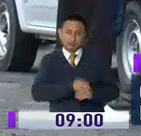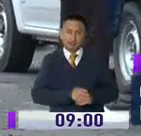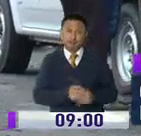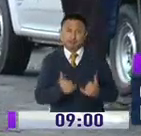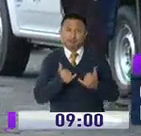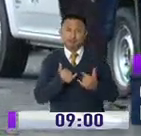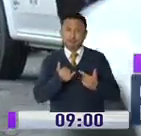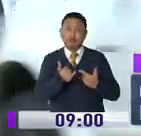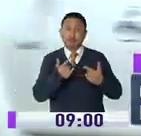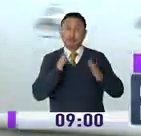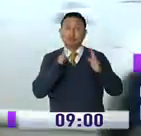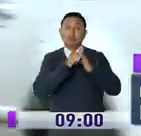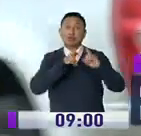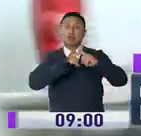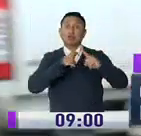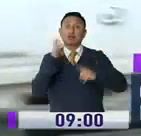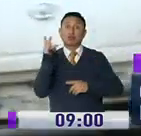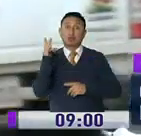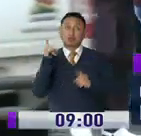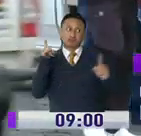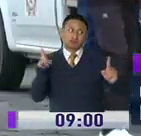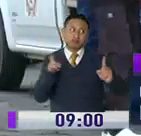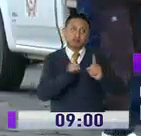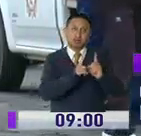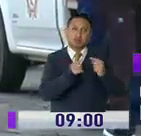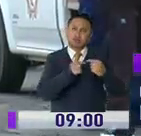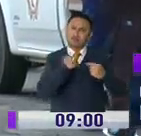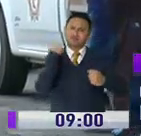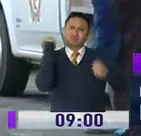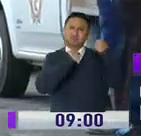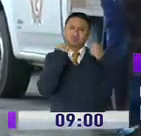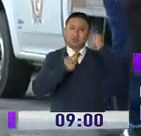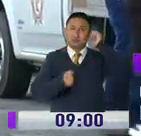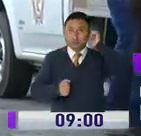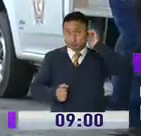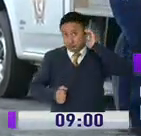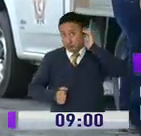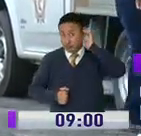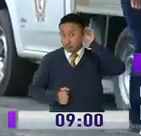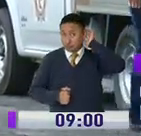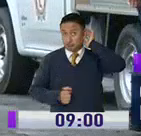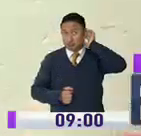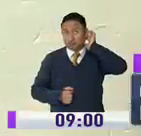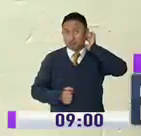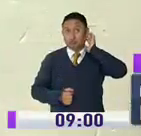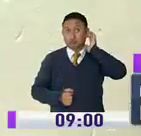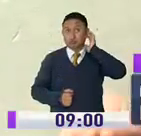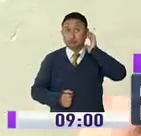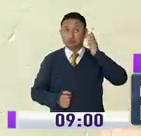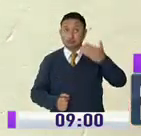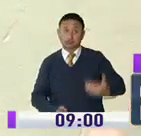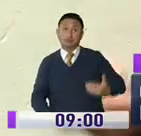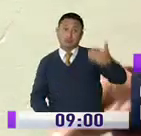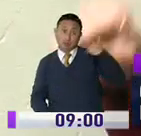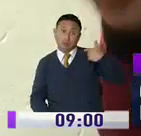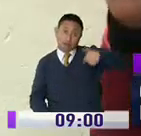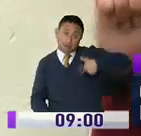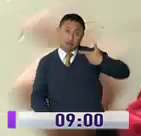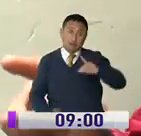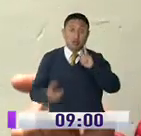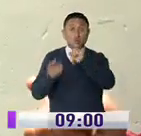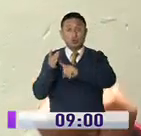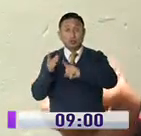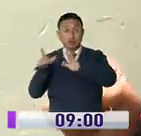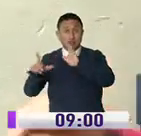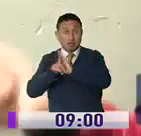parecer lo encontró en la casa de la ex esposa y se suscitó la riña de la que habría resultado afectado el extranjero. Anteriormente habíamos puesto una denuncia